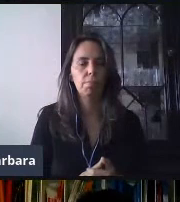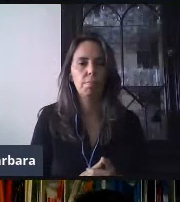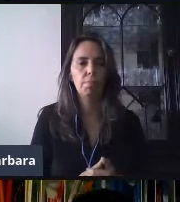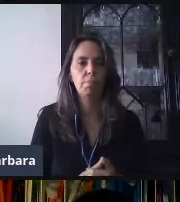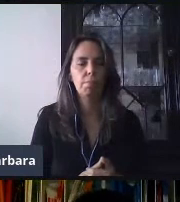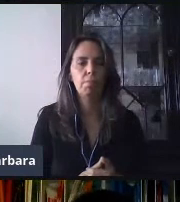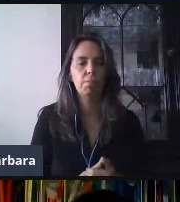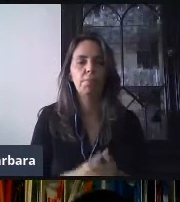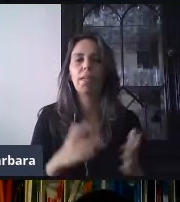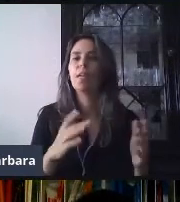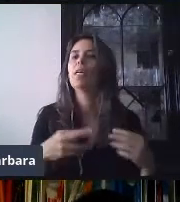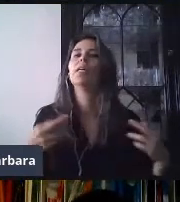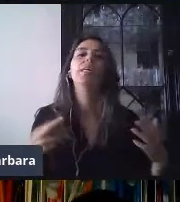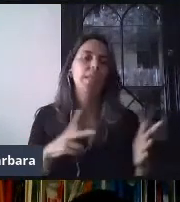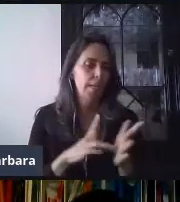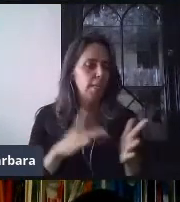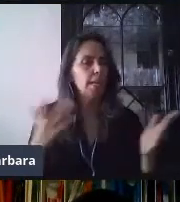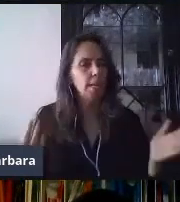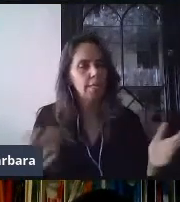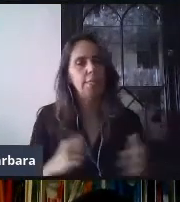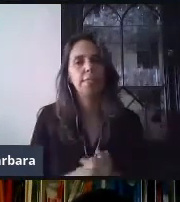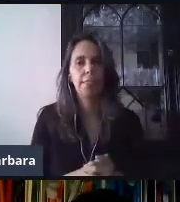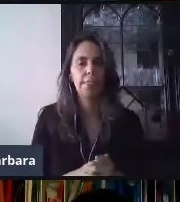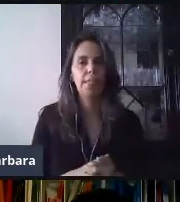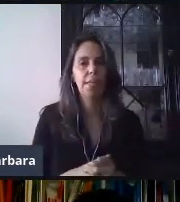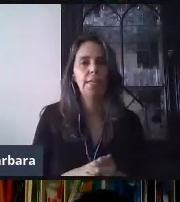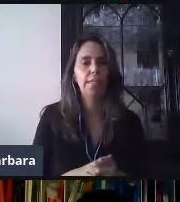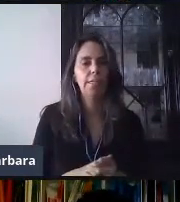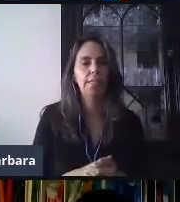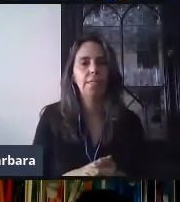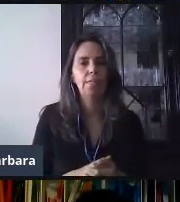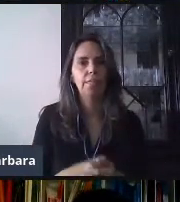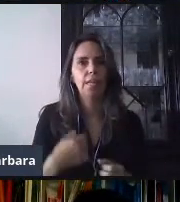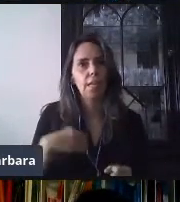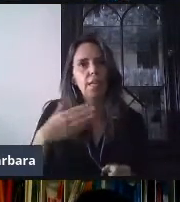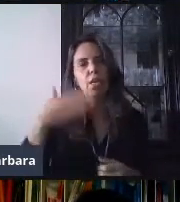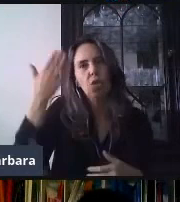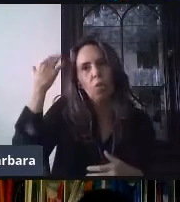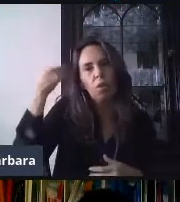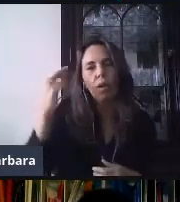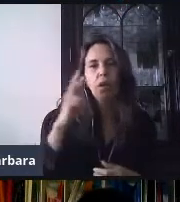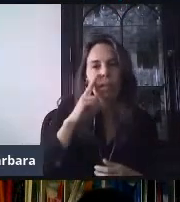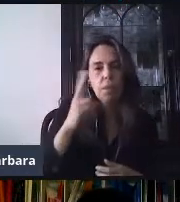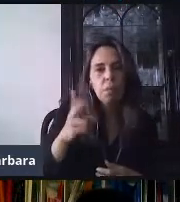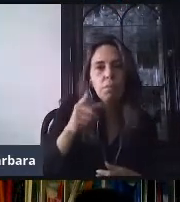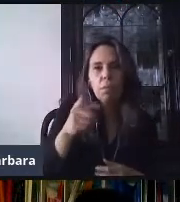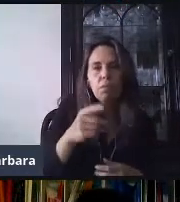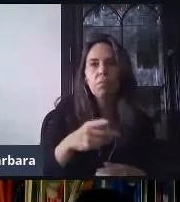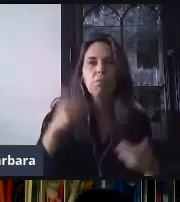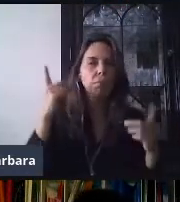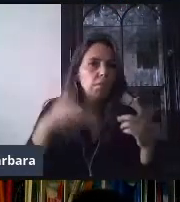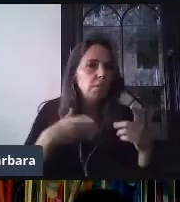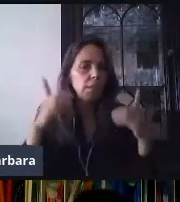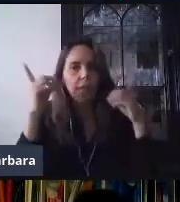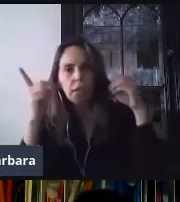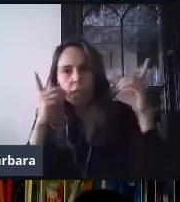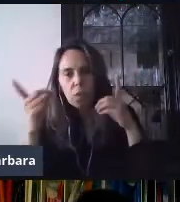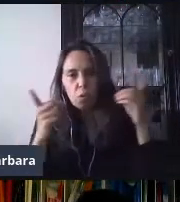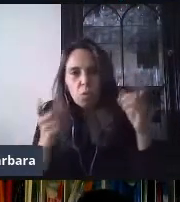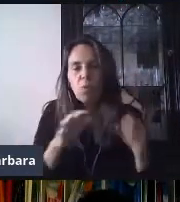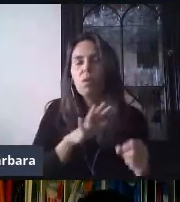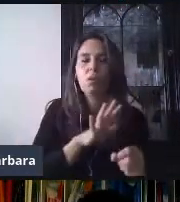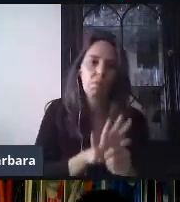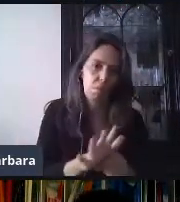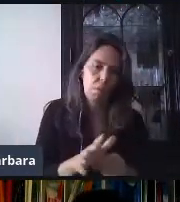Así es, muchas gracias, profesor, porque al final nos permiten conocer cuáles son sus inquietudes. Entonces, por eso es importante conocer esta, contestar estas